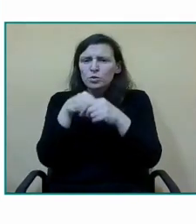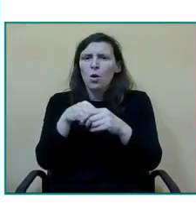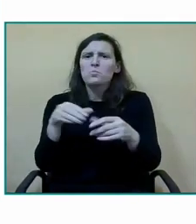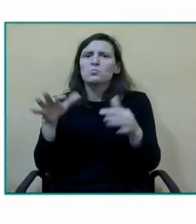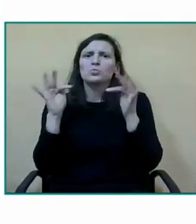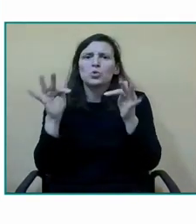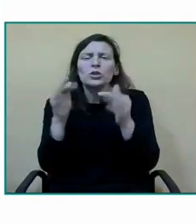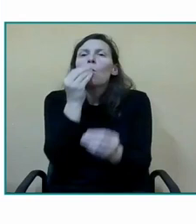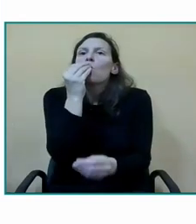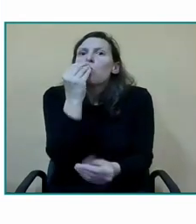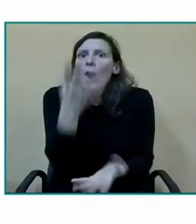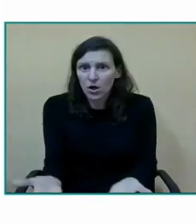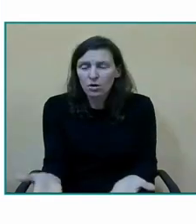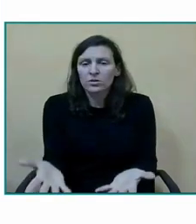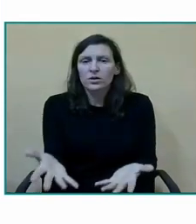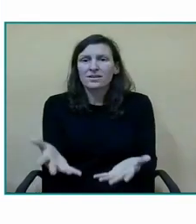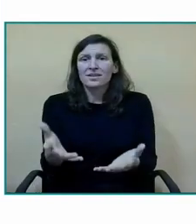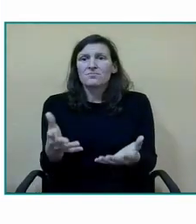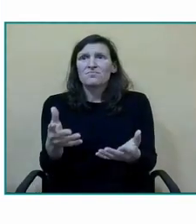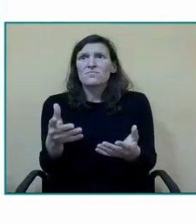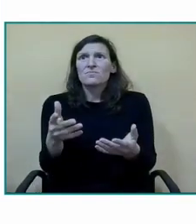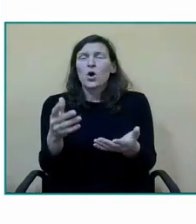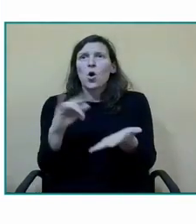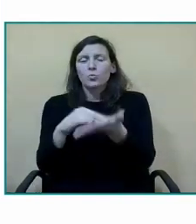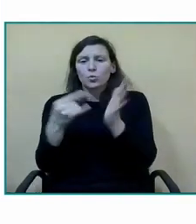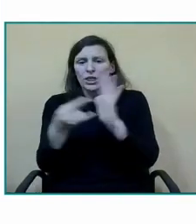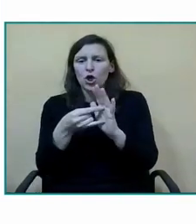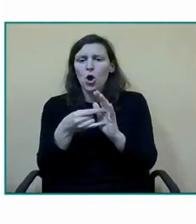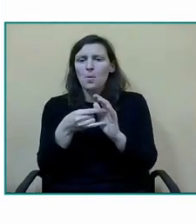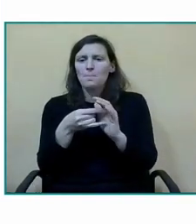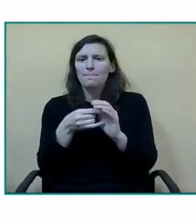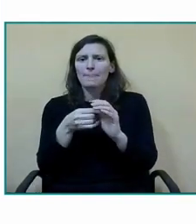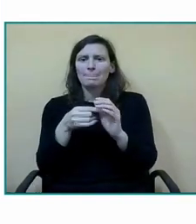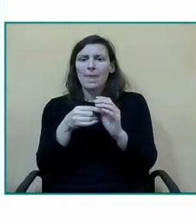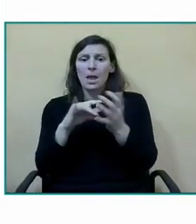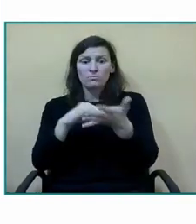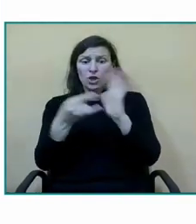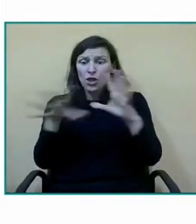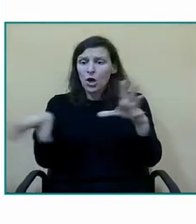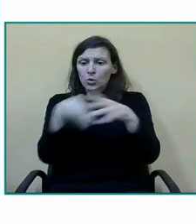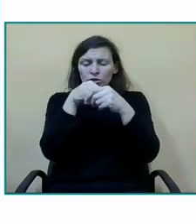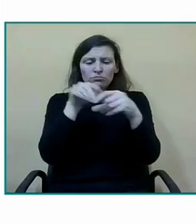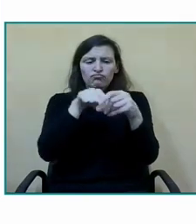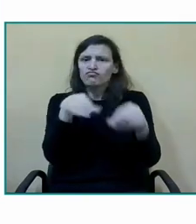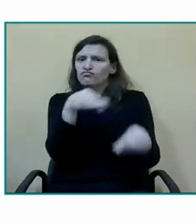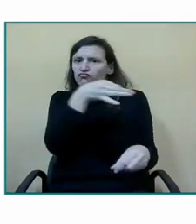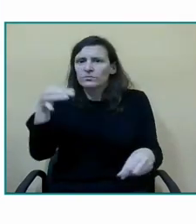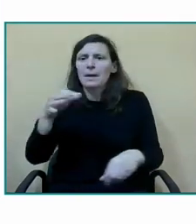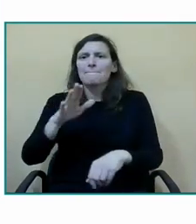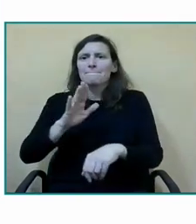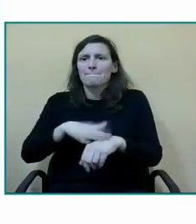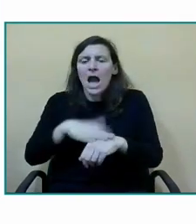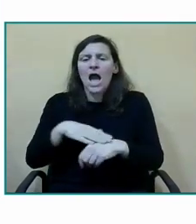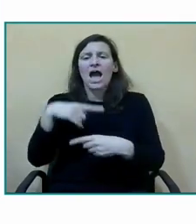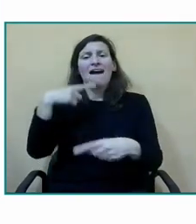a nuestra comunidad y entendiendo por comunidad como siempre digo familias docentes y alumnos pues ahora lo que